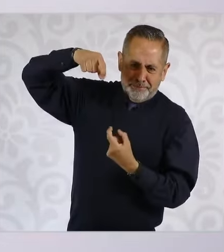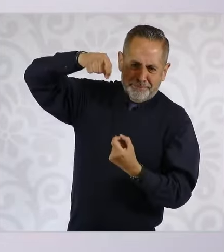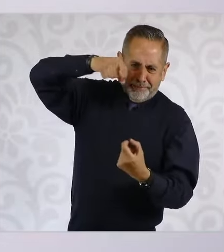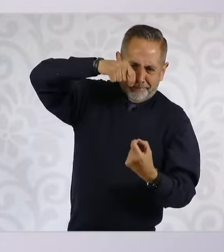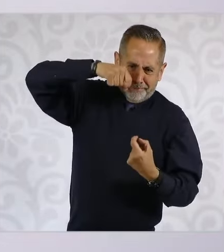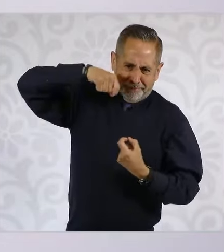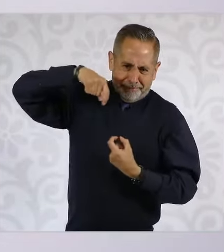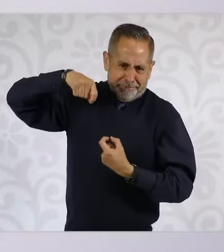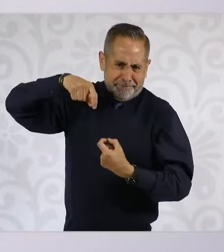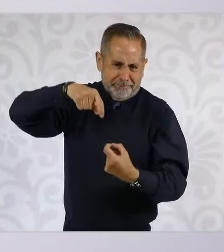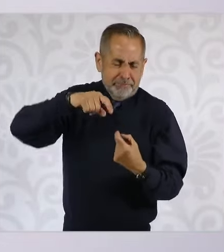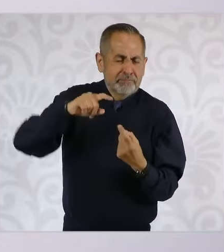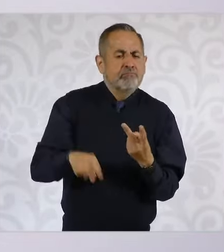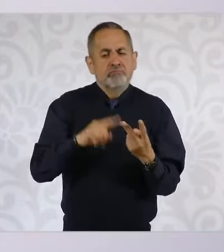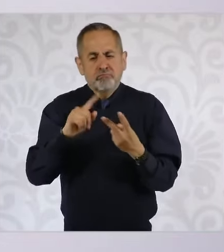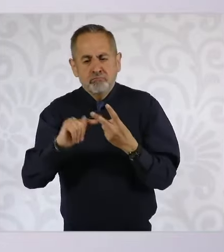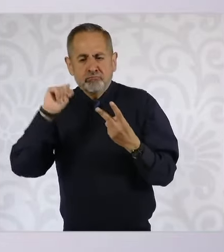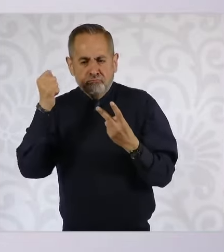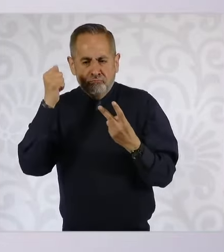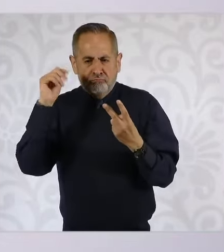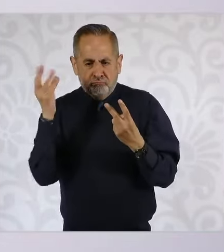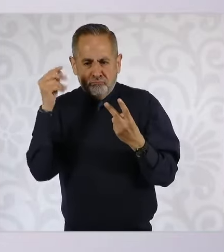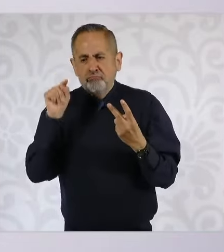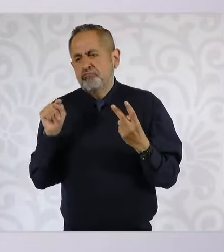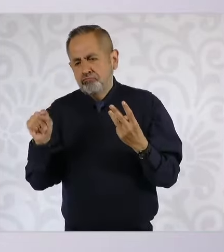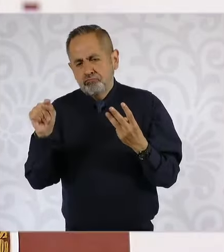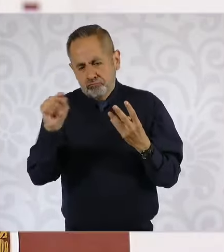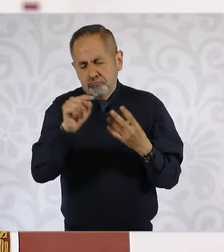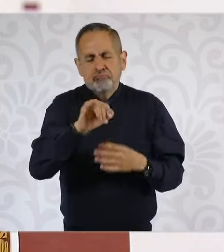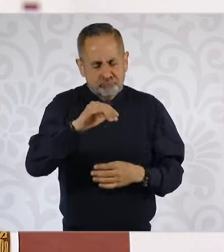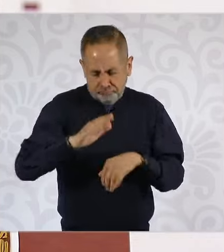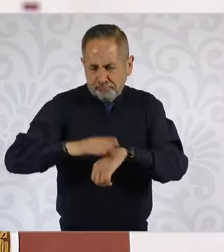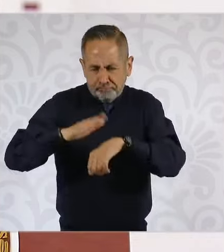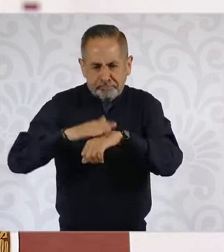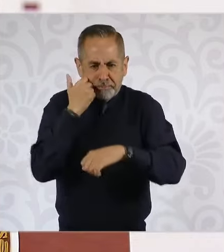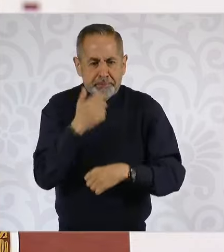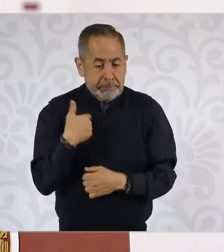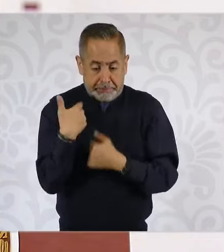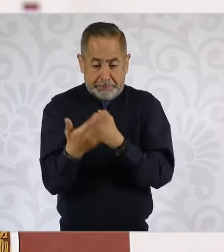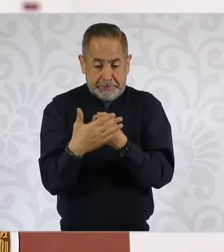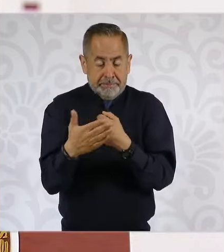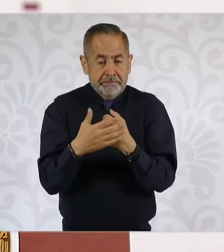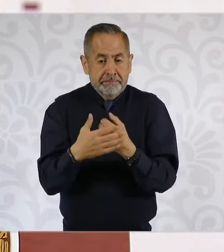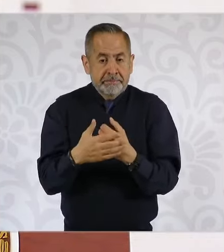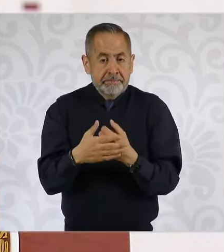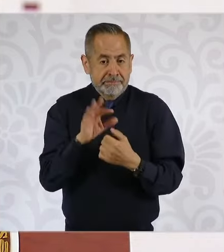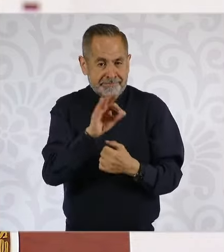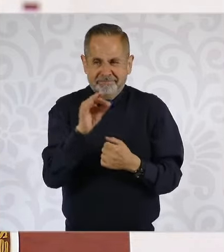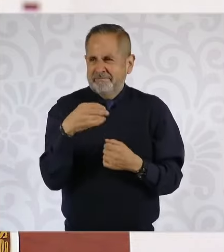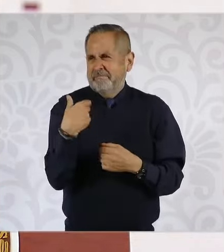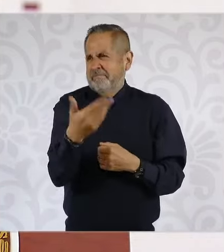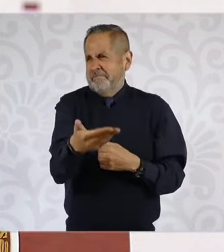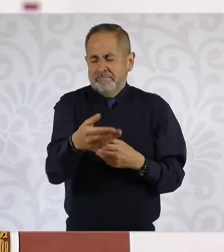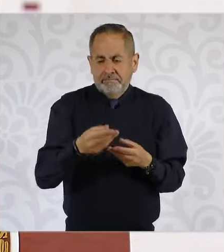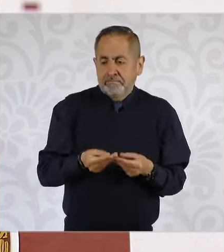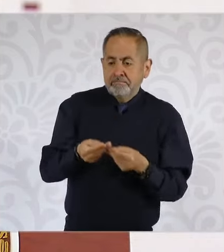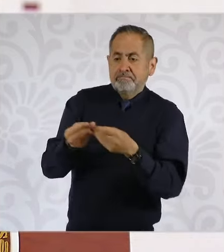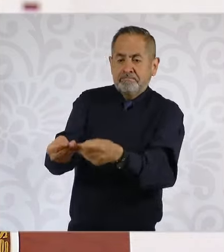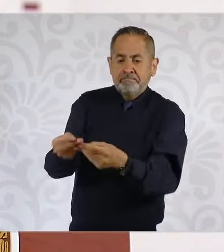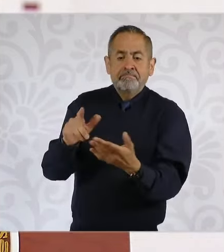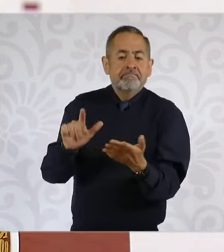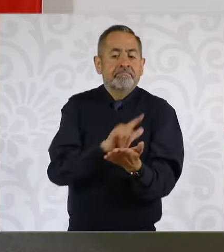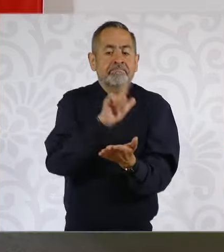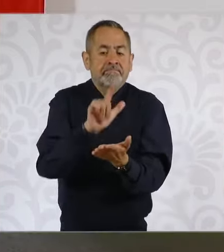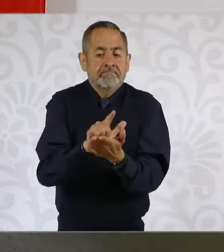Vamos a enviar en próximas fechas la modificación a la ley orgánica